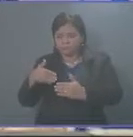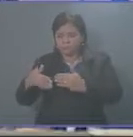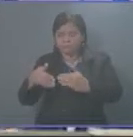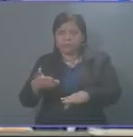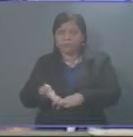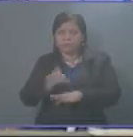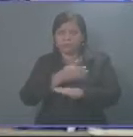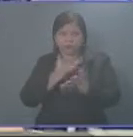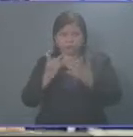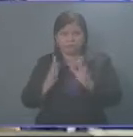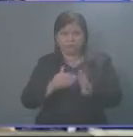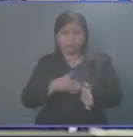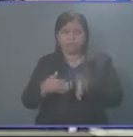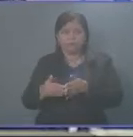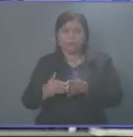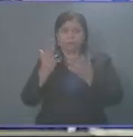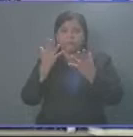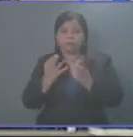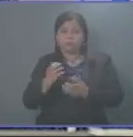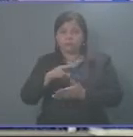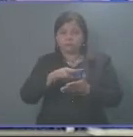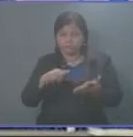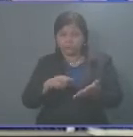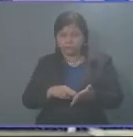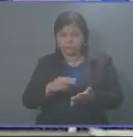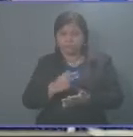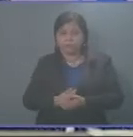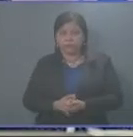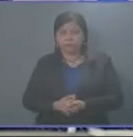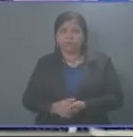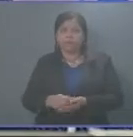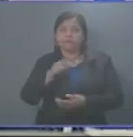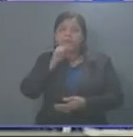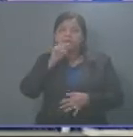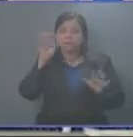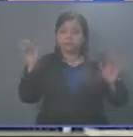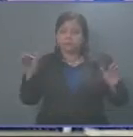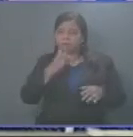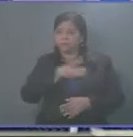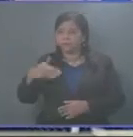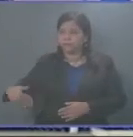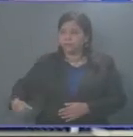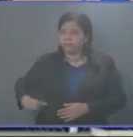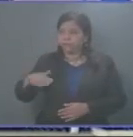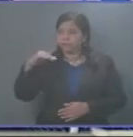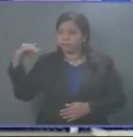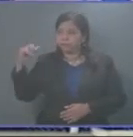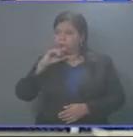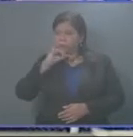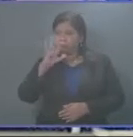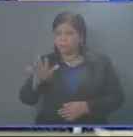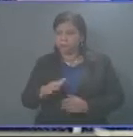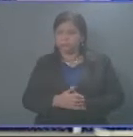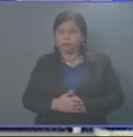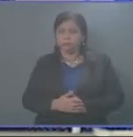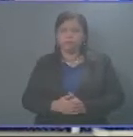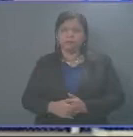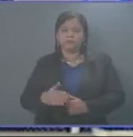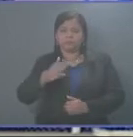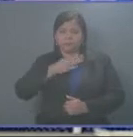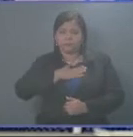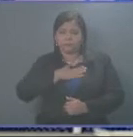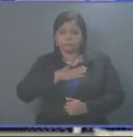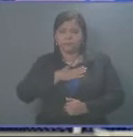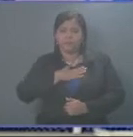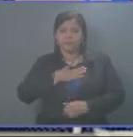emprendido. Quiero leer nada más por el orden un tuit del señor presidente de la República que dice así, como jefe de Estado